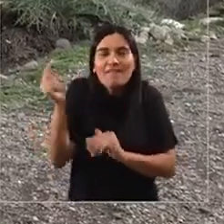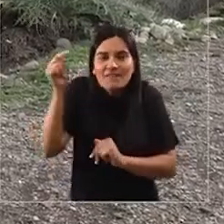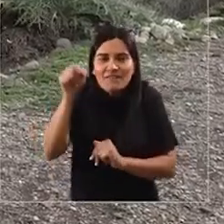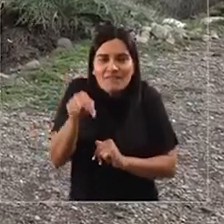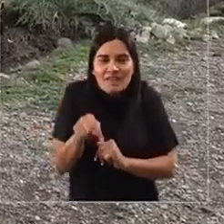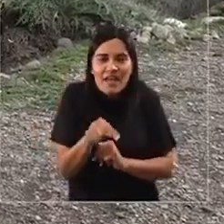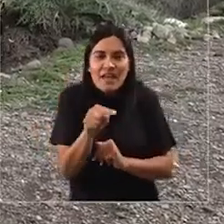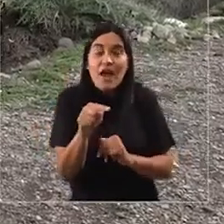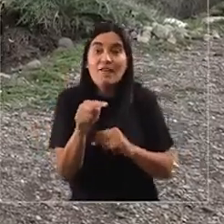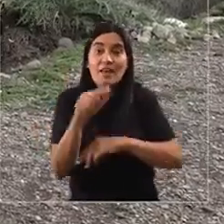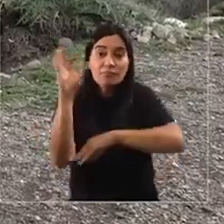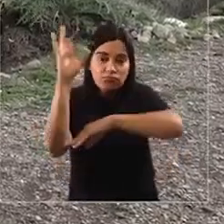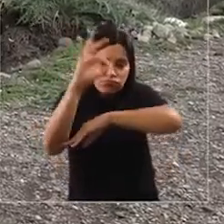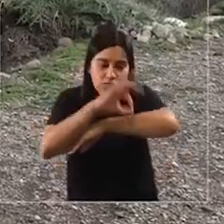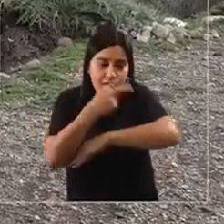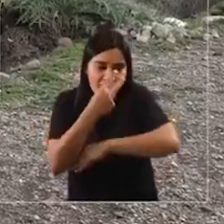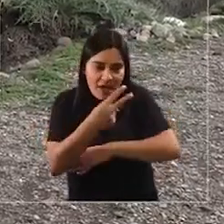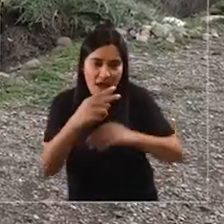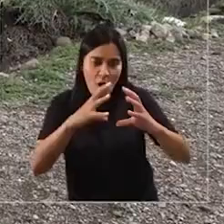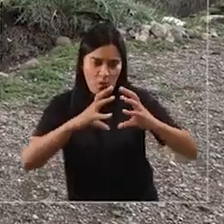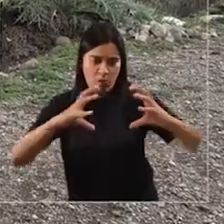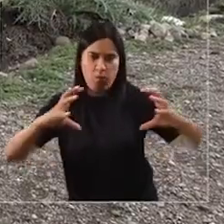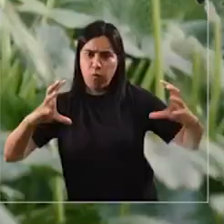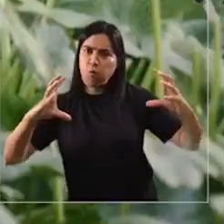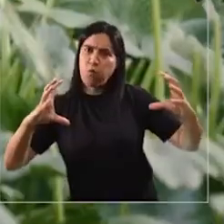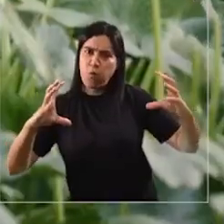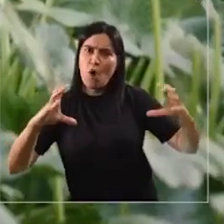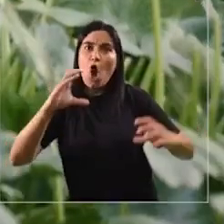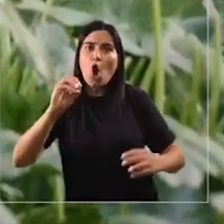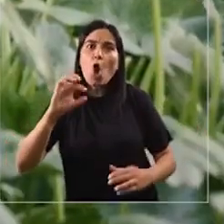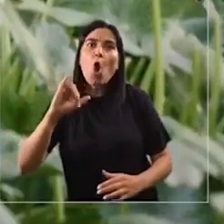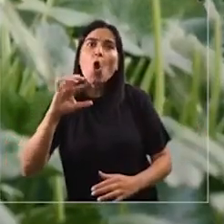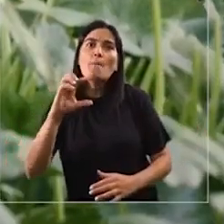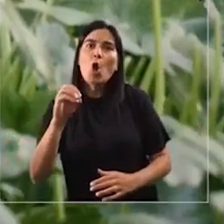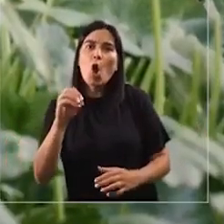acá y pues que se absorben los coipos, inmensos coipos.